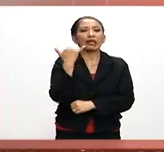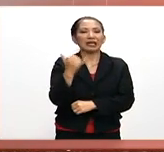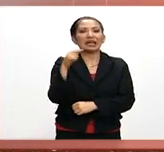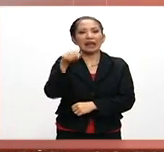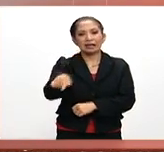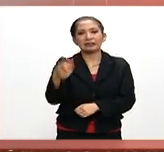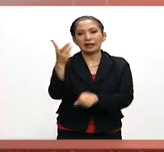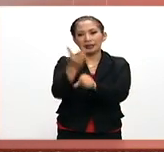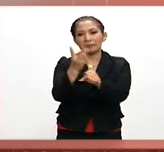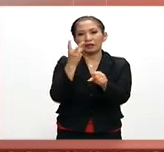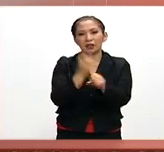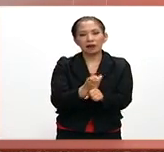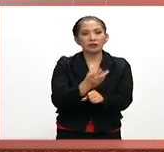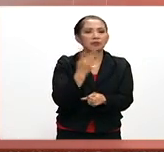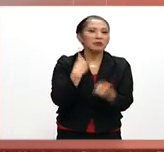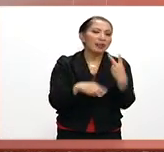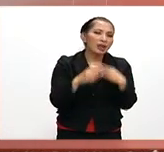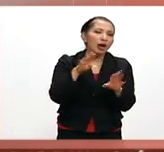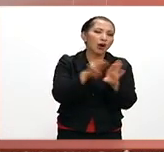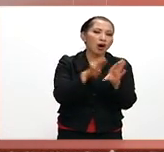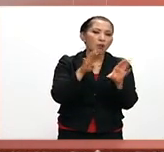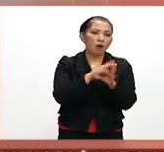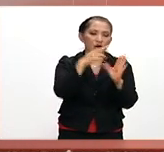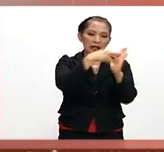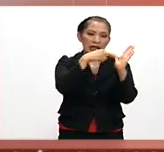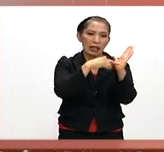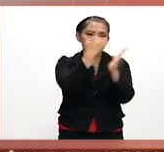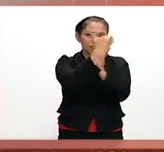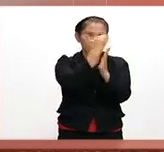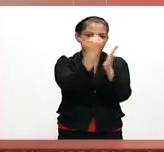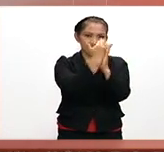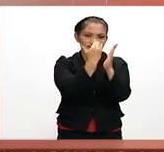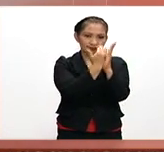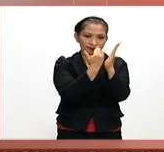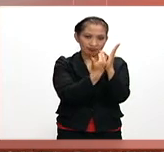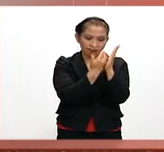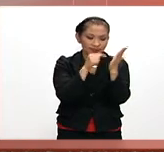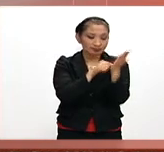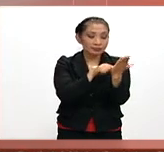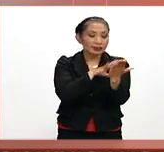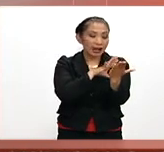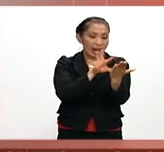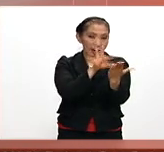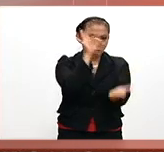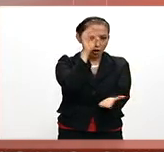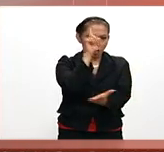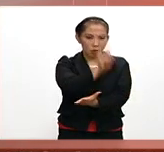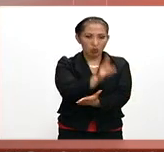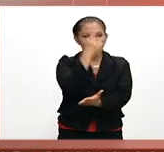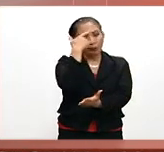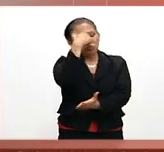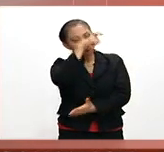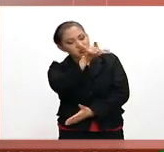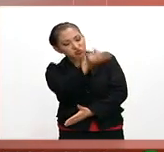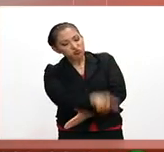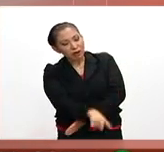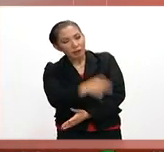esta convocatoria, pues vienen una serie de lineamientos dentro de los cuales viene el perfil de